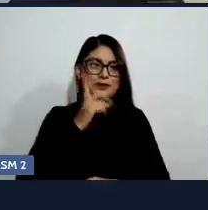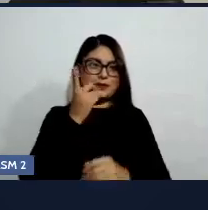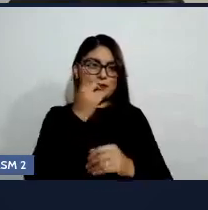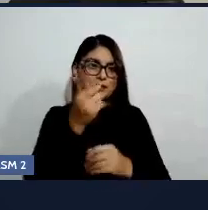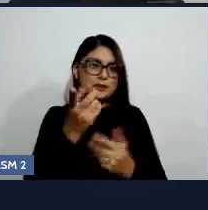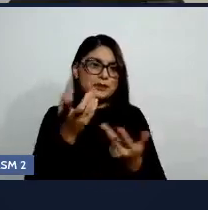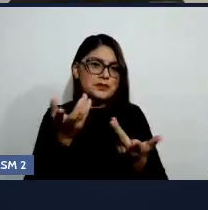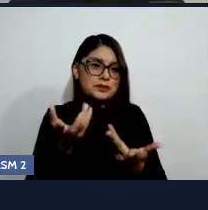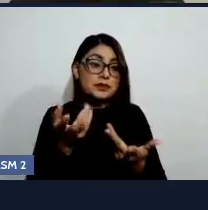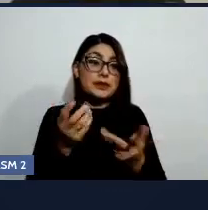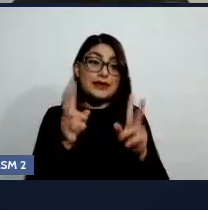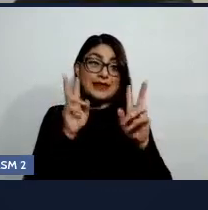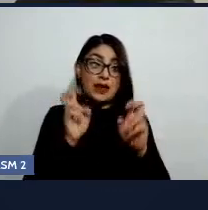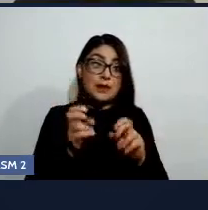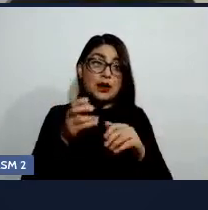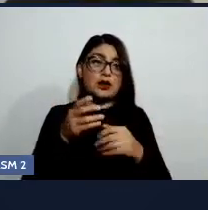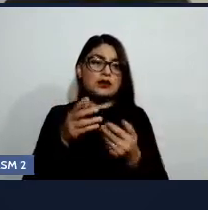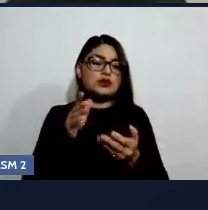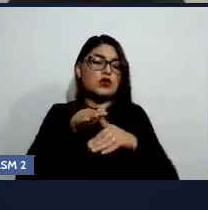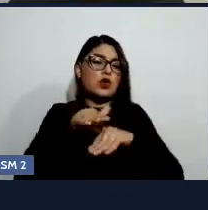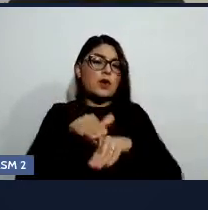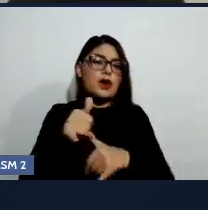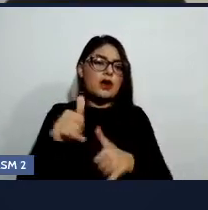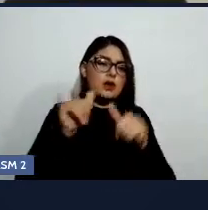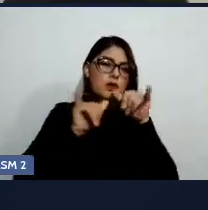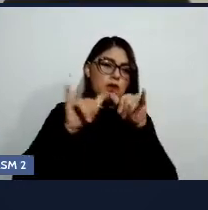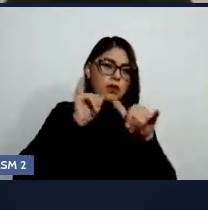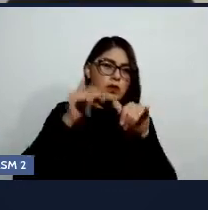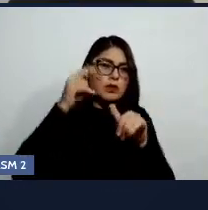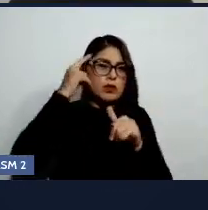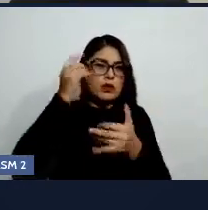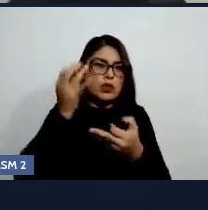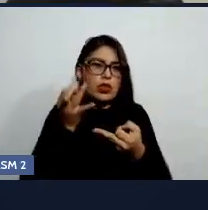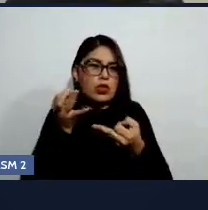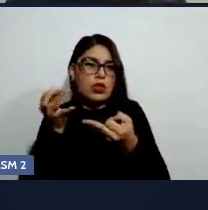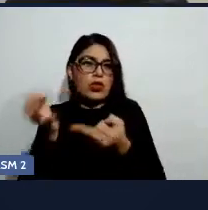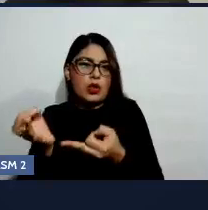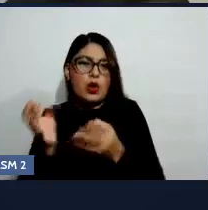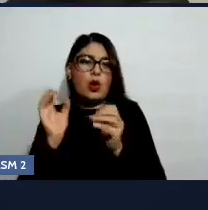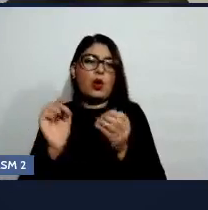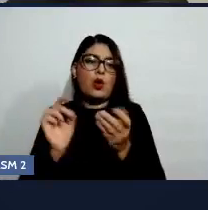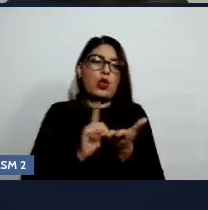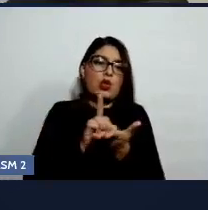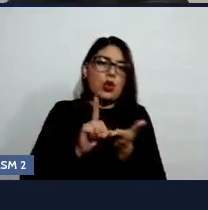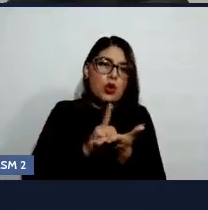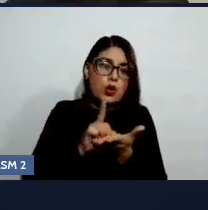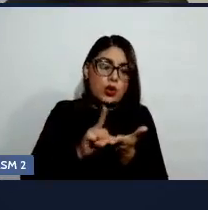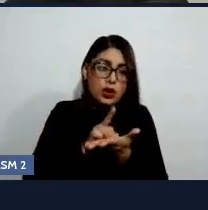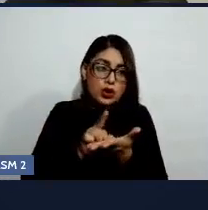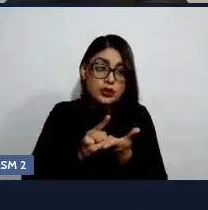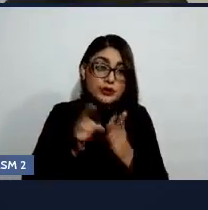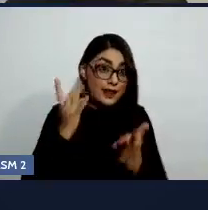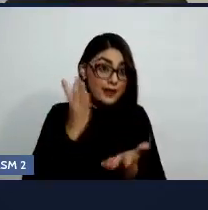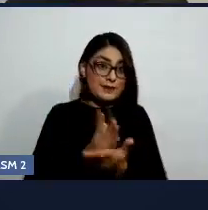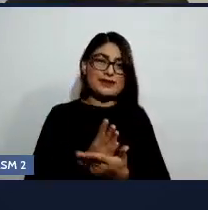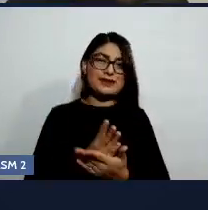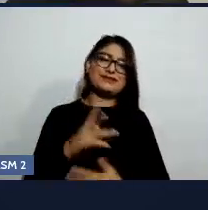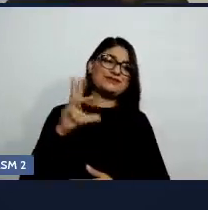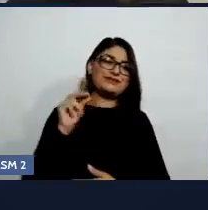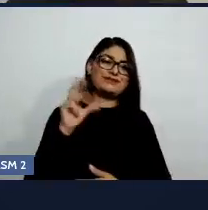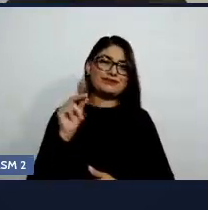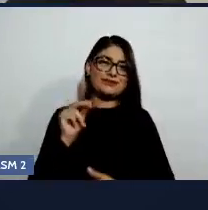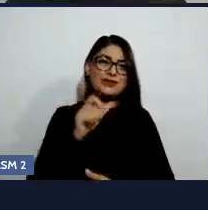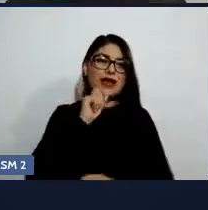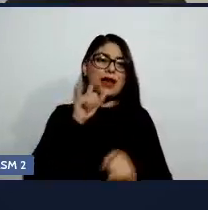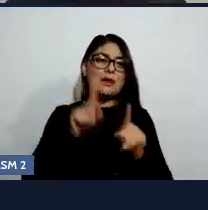al alcohol o a alguna sustancia como las drogas, ¿no? También puede haber adicciones